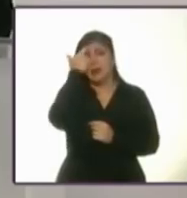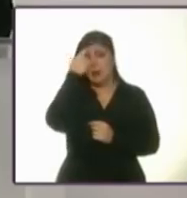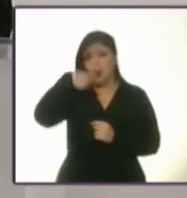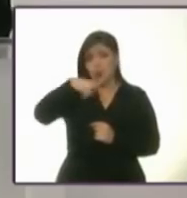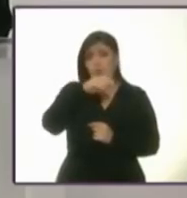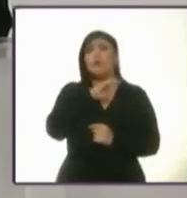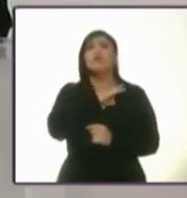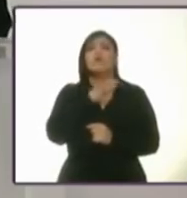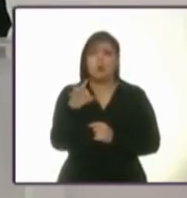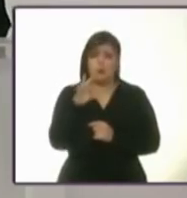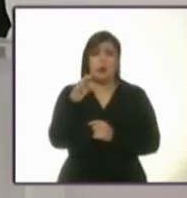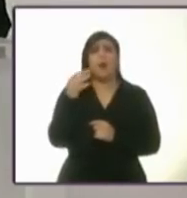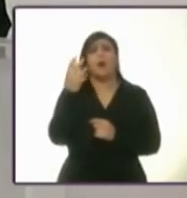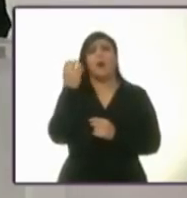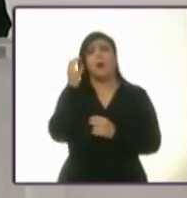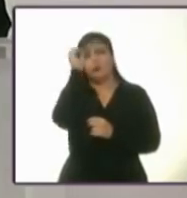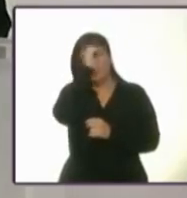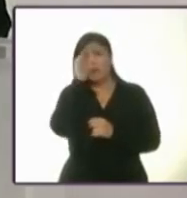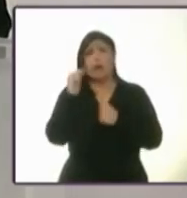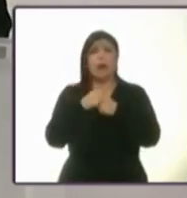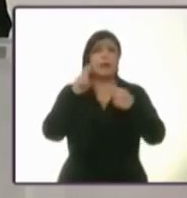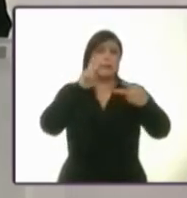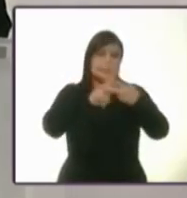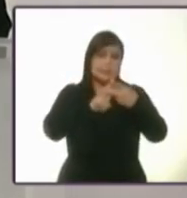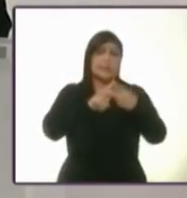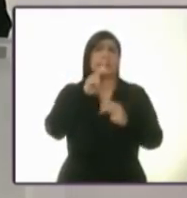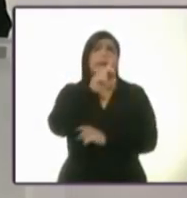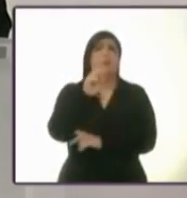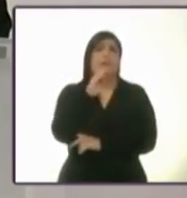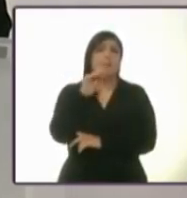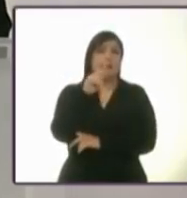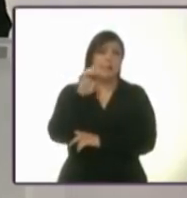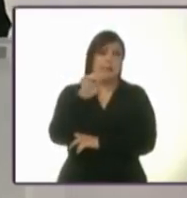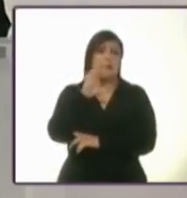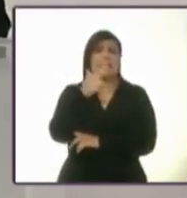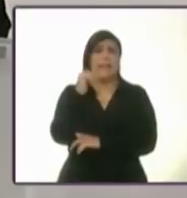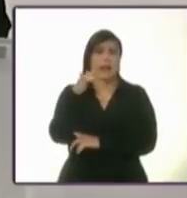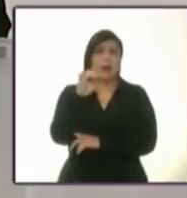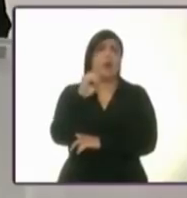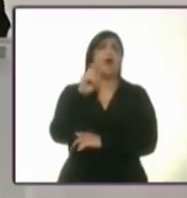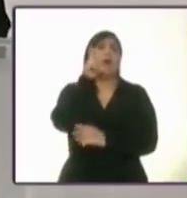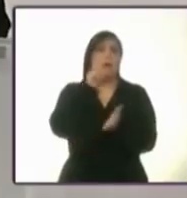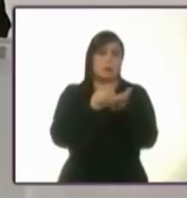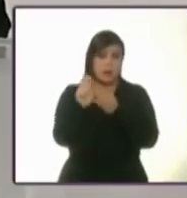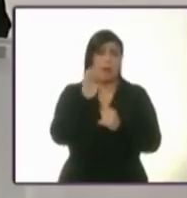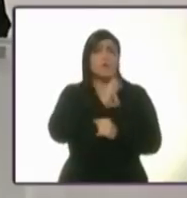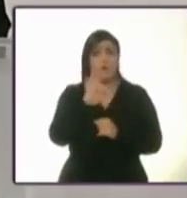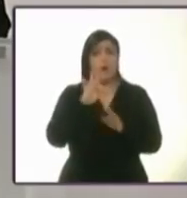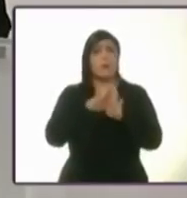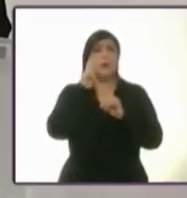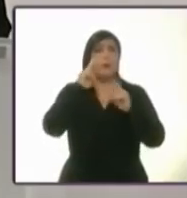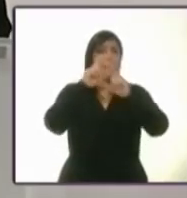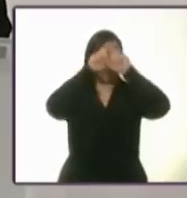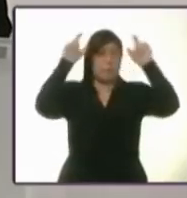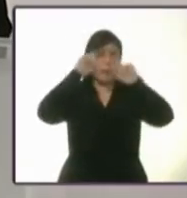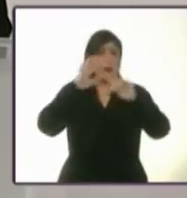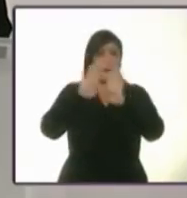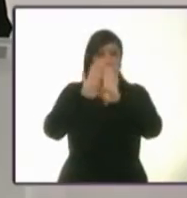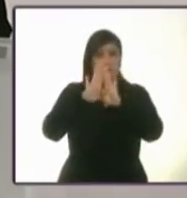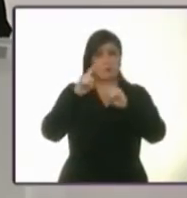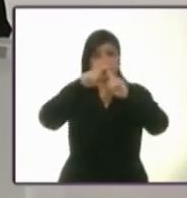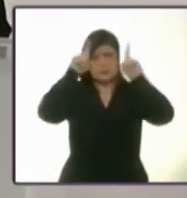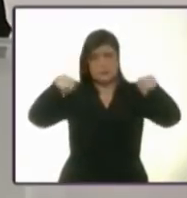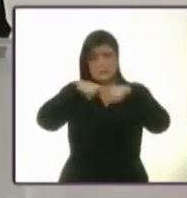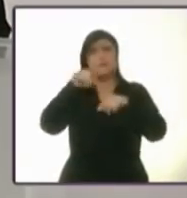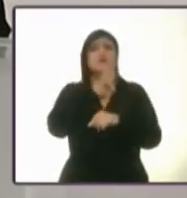que ustedes también pueden opinar con el hashtag debatechilango en Twitter. En pantalla, arriba a su izquierda, pueden ver el número